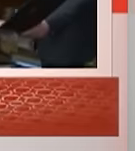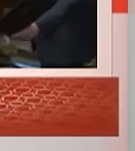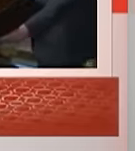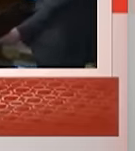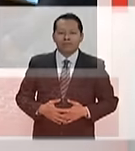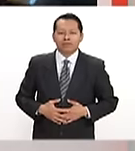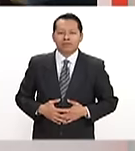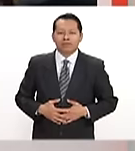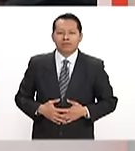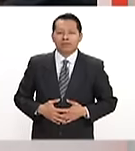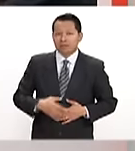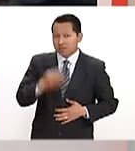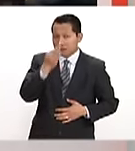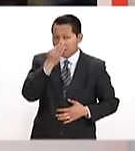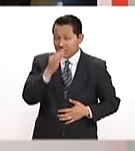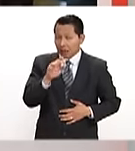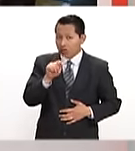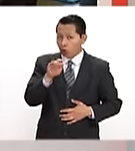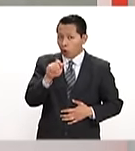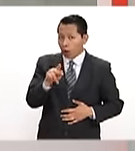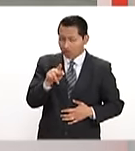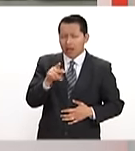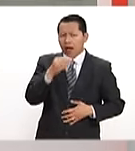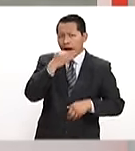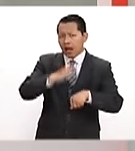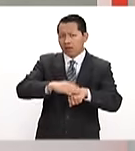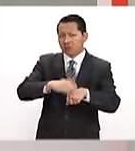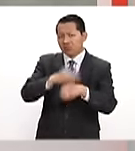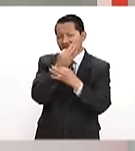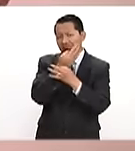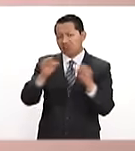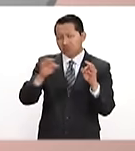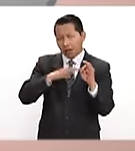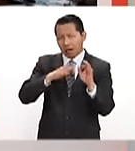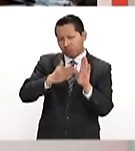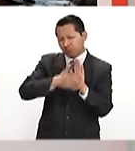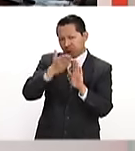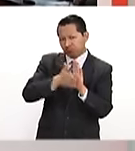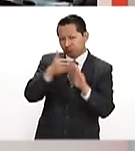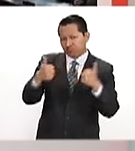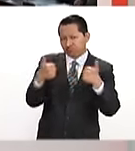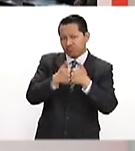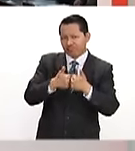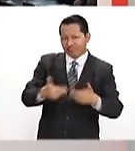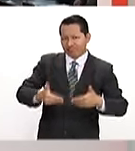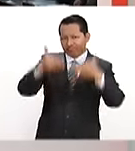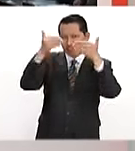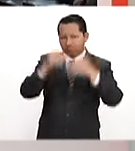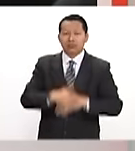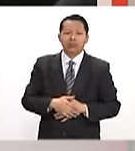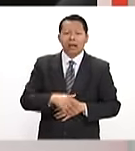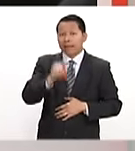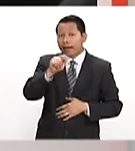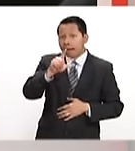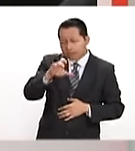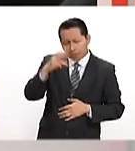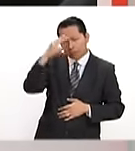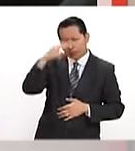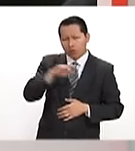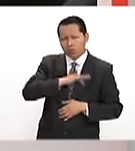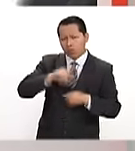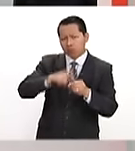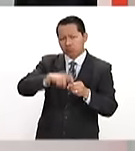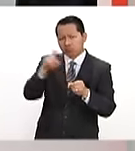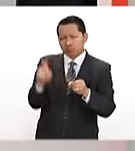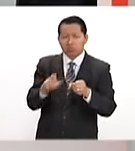En unas horas, Donald Trump hará oficial la construcción del muro fronterizo. México podría abandonar el TLC si no se alcanza ningún